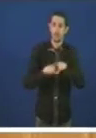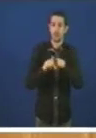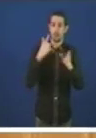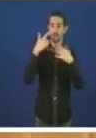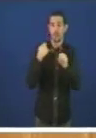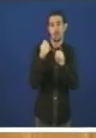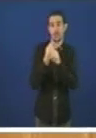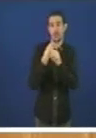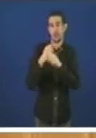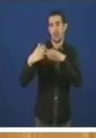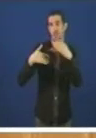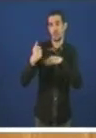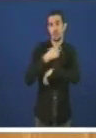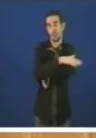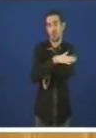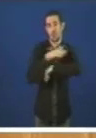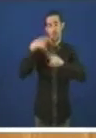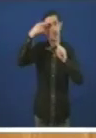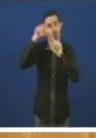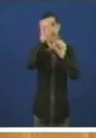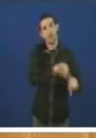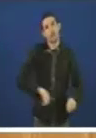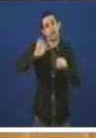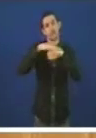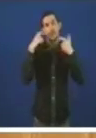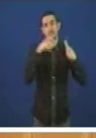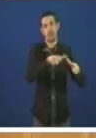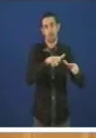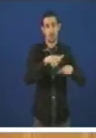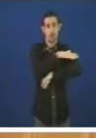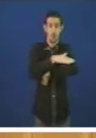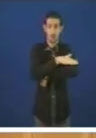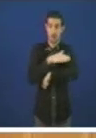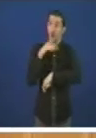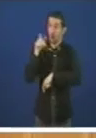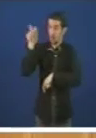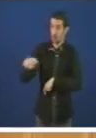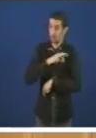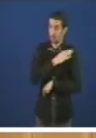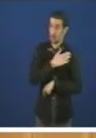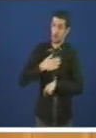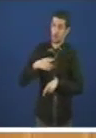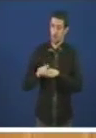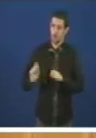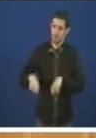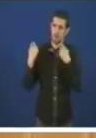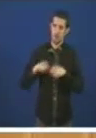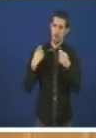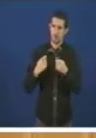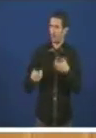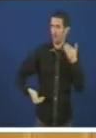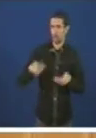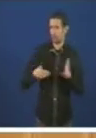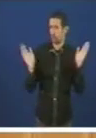polo goberno en defensa deste sector goberno que ahora vostede pretende desmembrar de maneira injusta